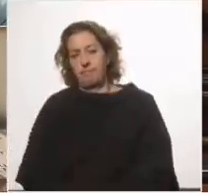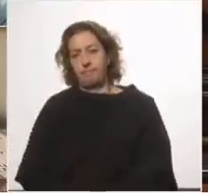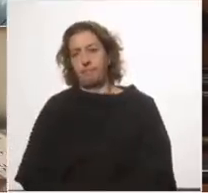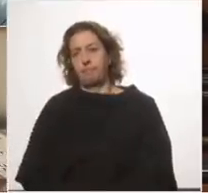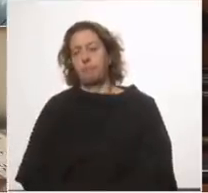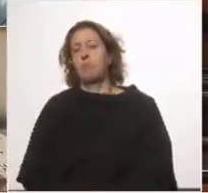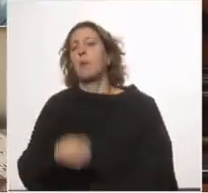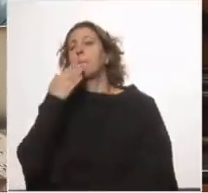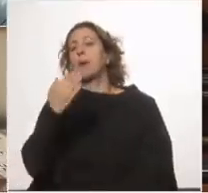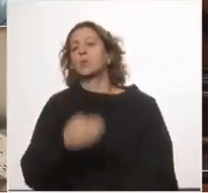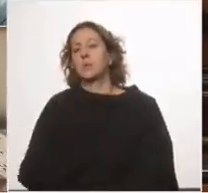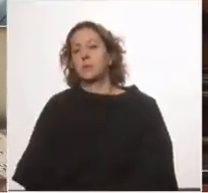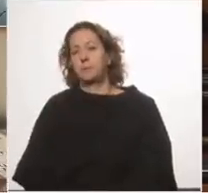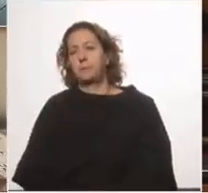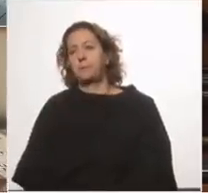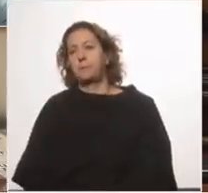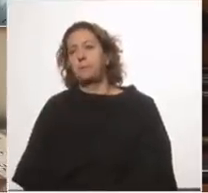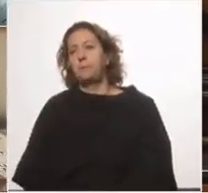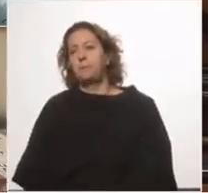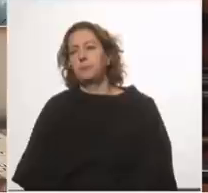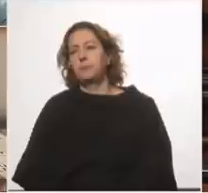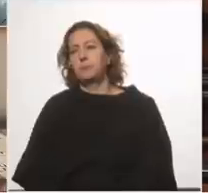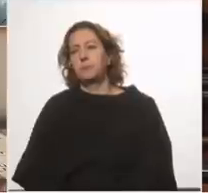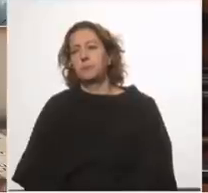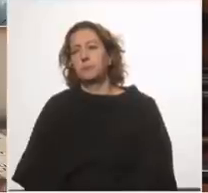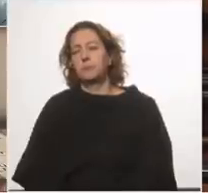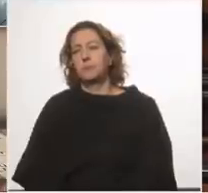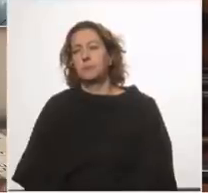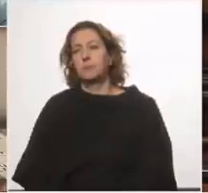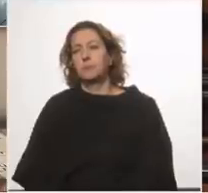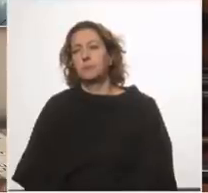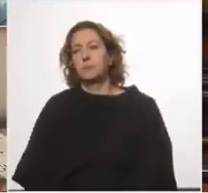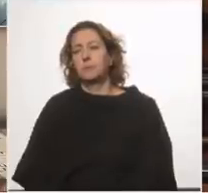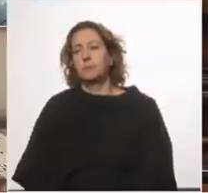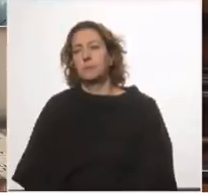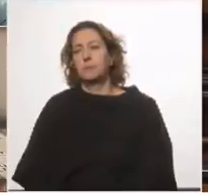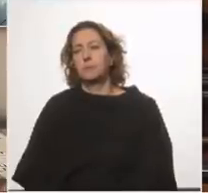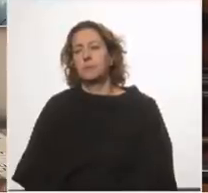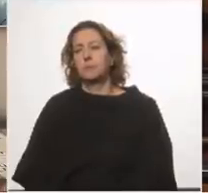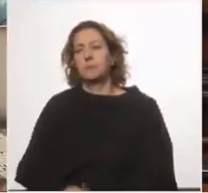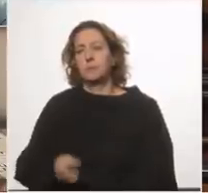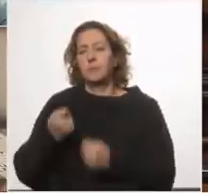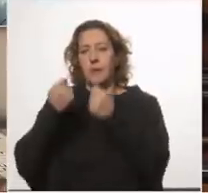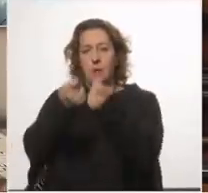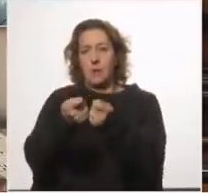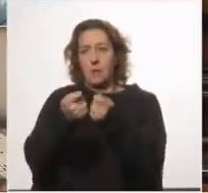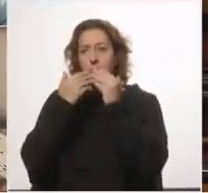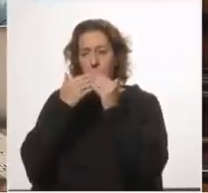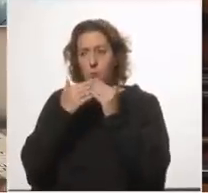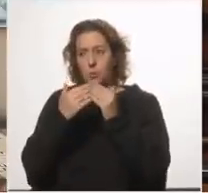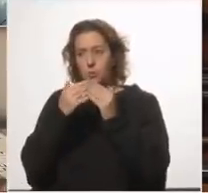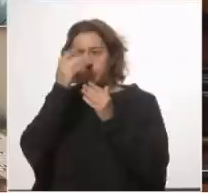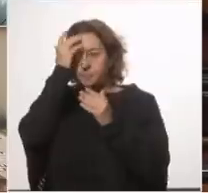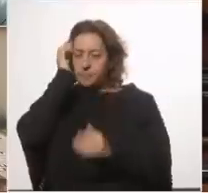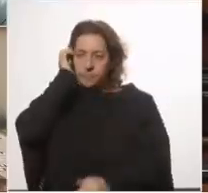preguntas no sé si es posible entregar las preguntas que están sintetizadas del